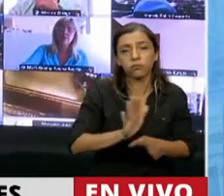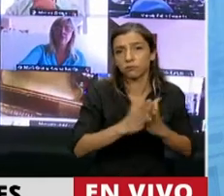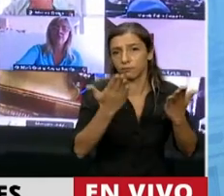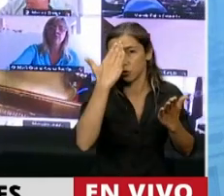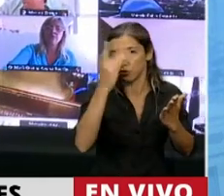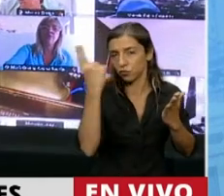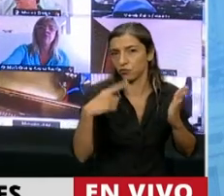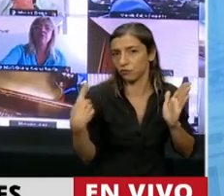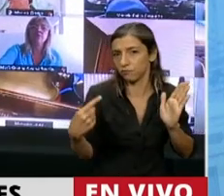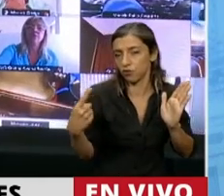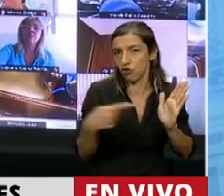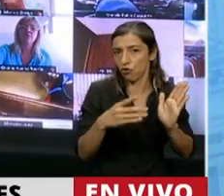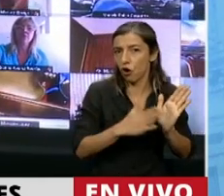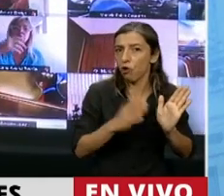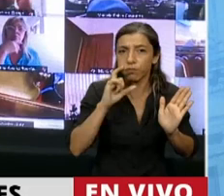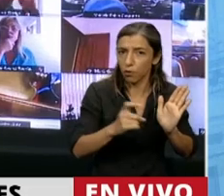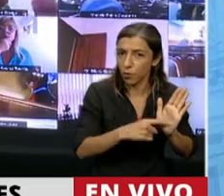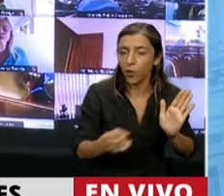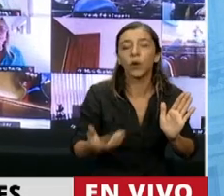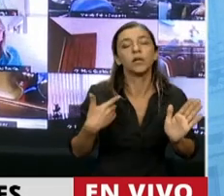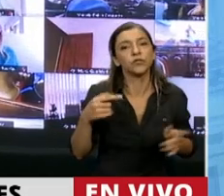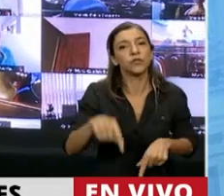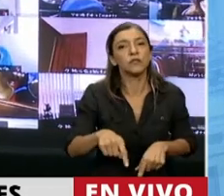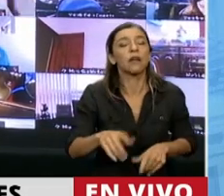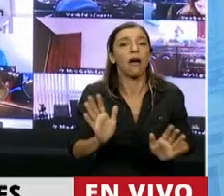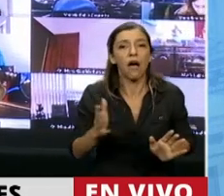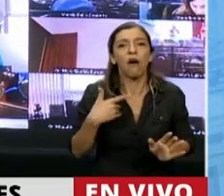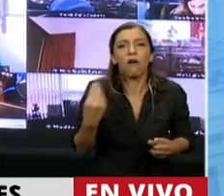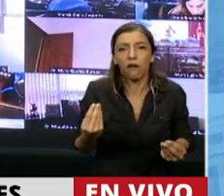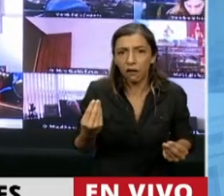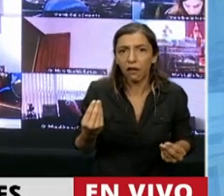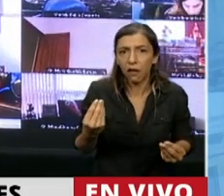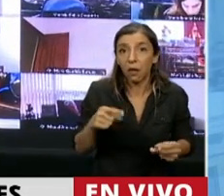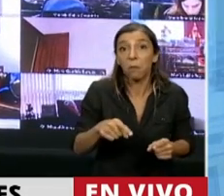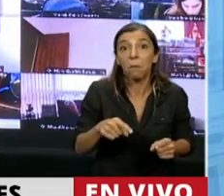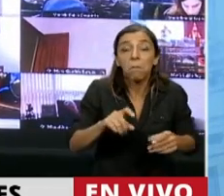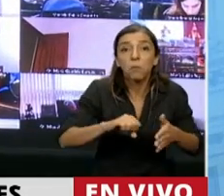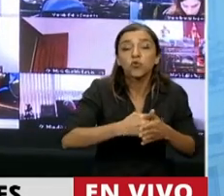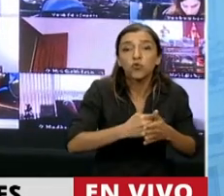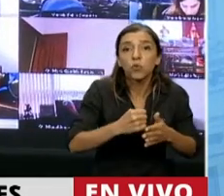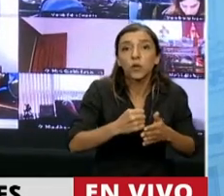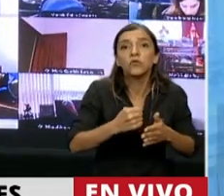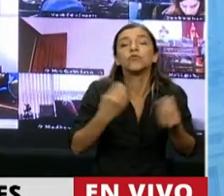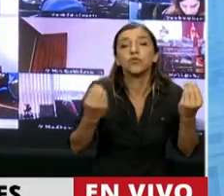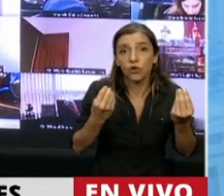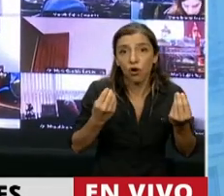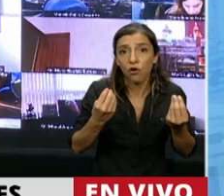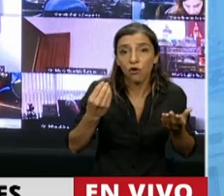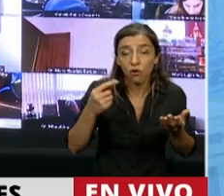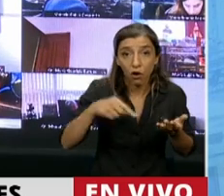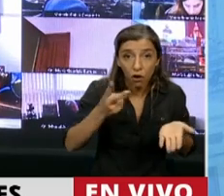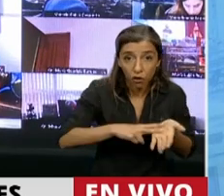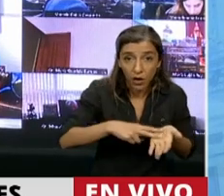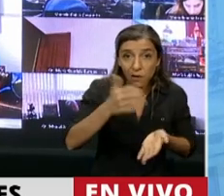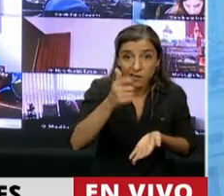supuesto, pero que se extendió 6 meses más esa suspensión de la movilidad por decreto, por supuesto. Entonces,